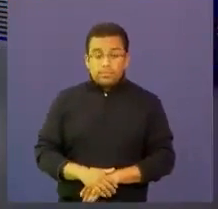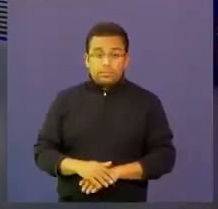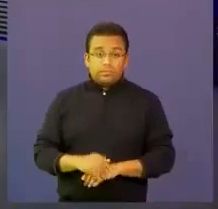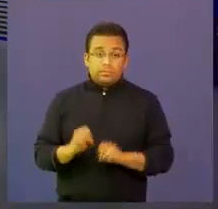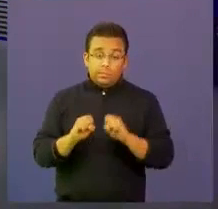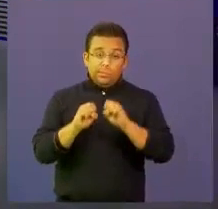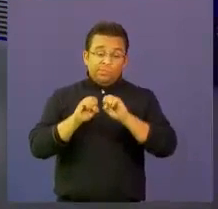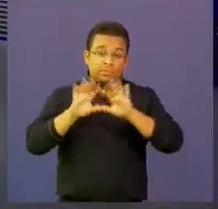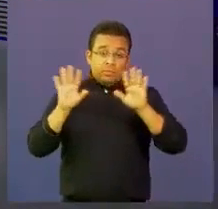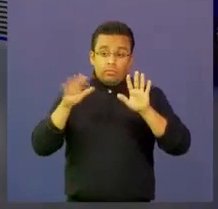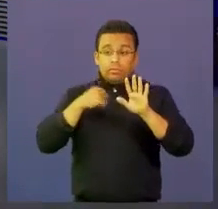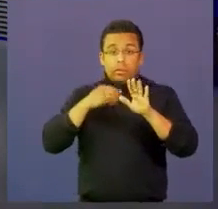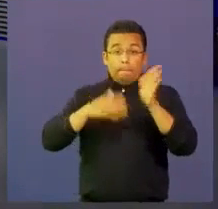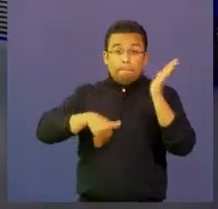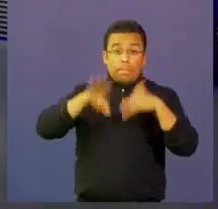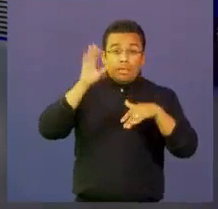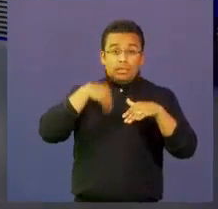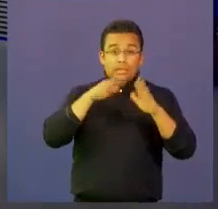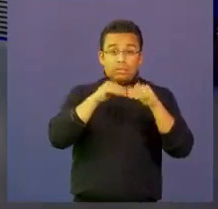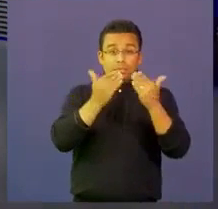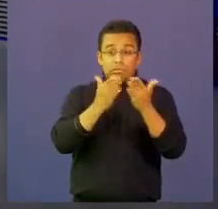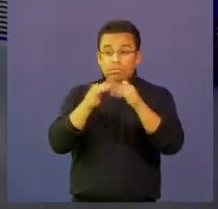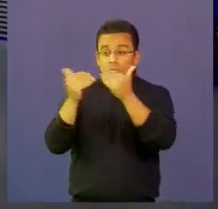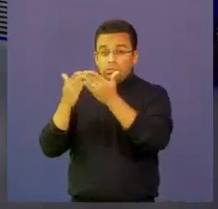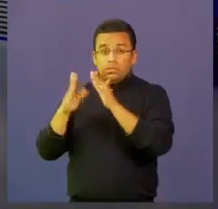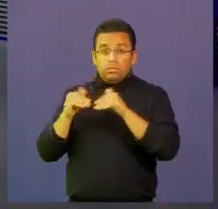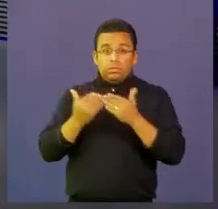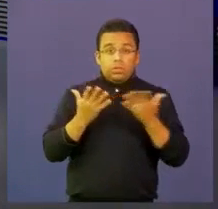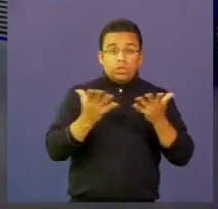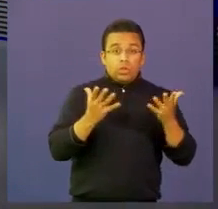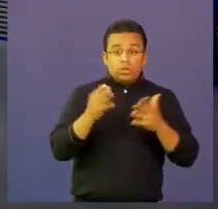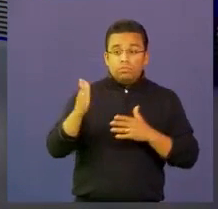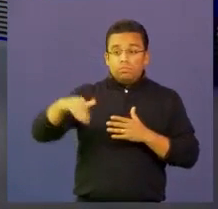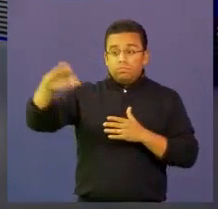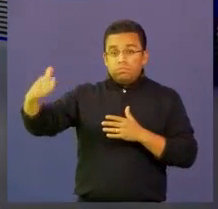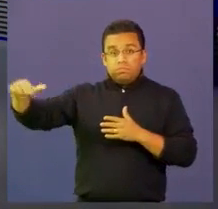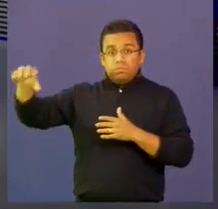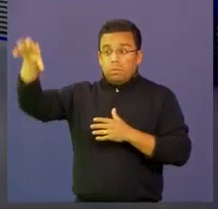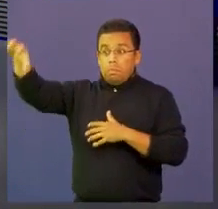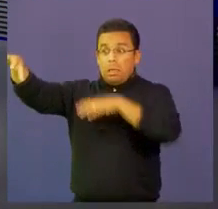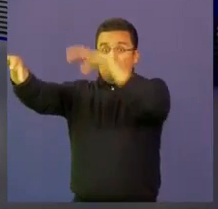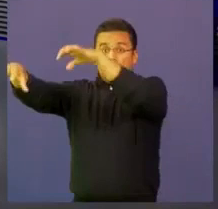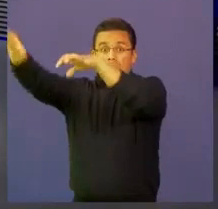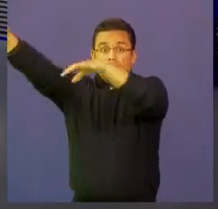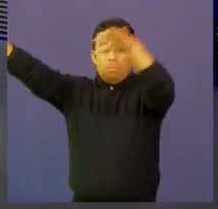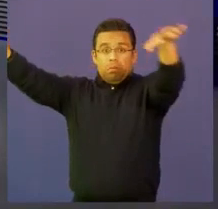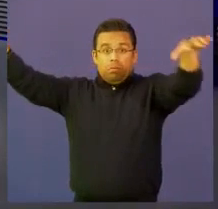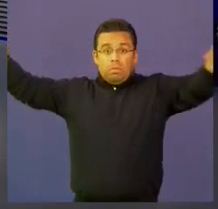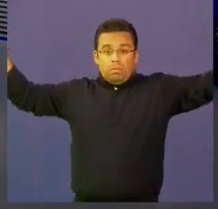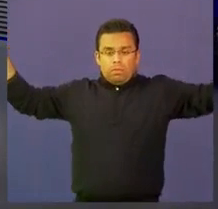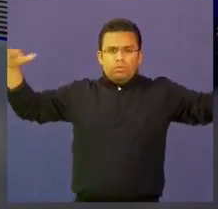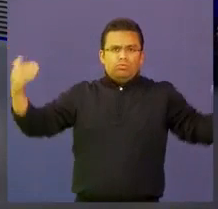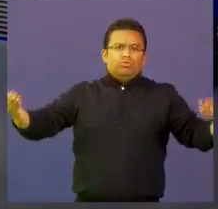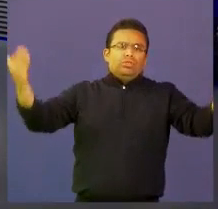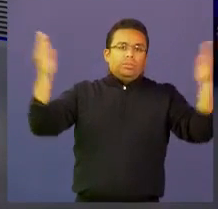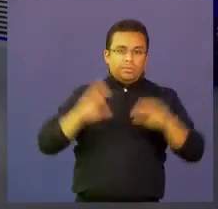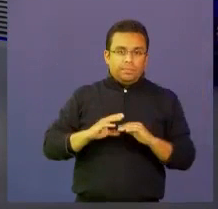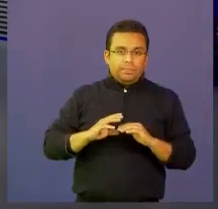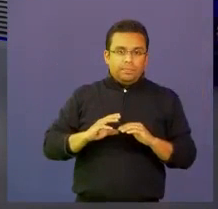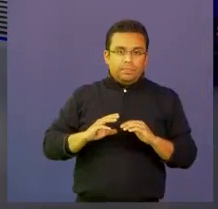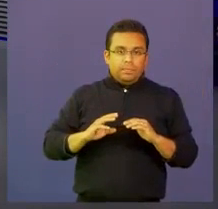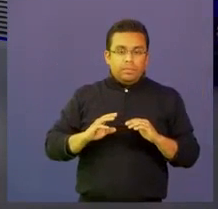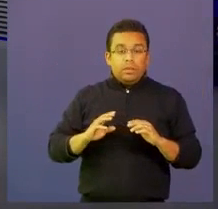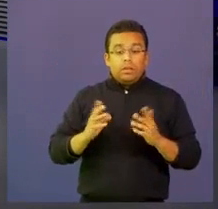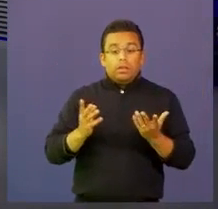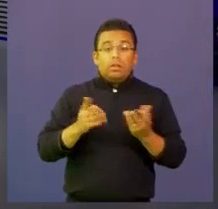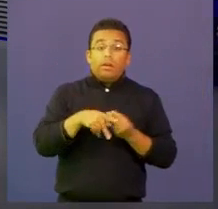instituciones educativas están en la zona rural, y creo que el patio de la escuela es una herramienta. Creo que hay que dejar